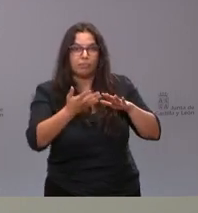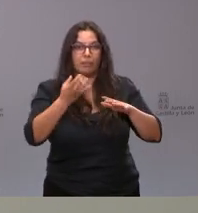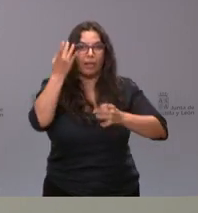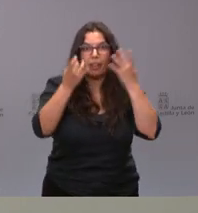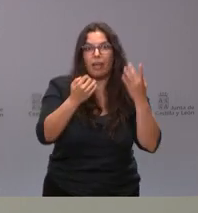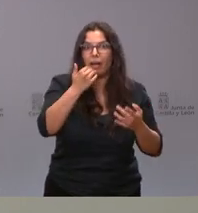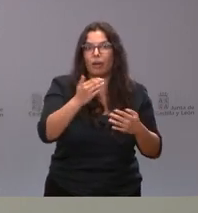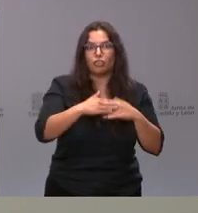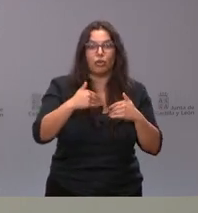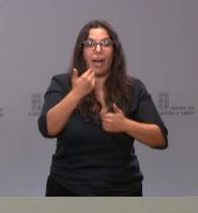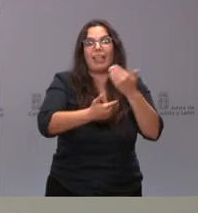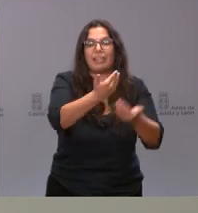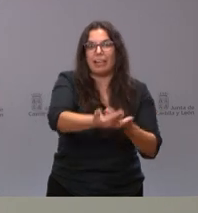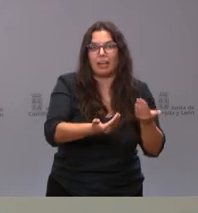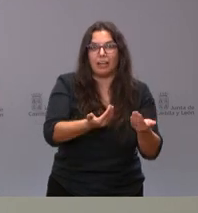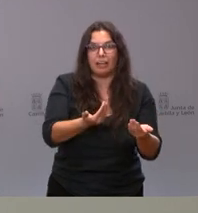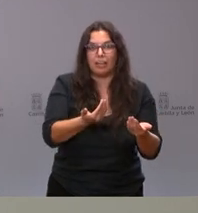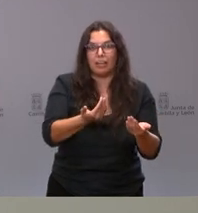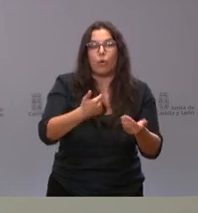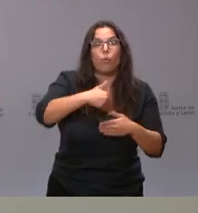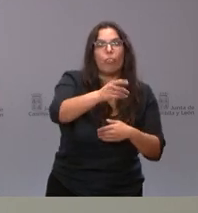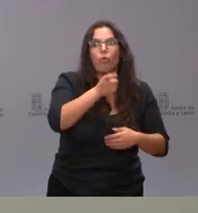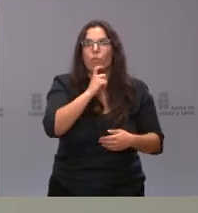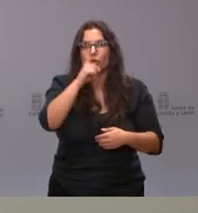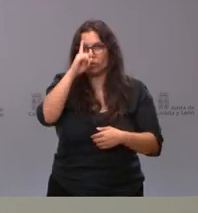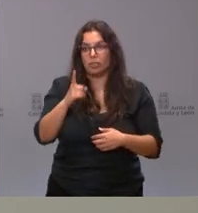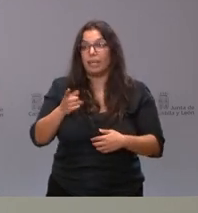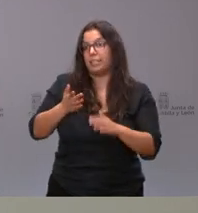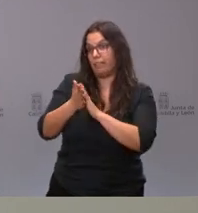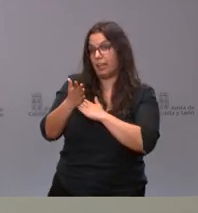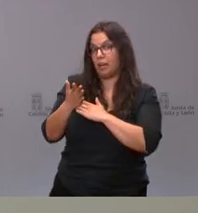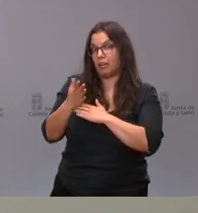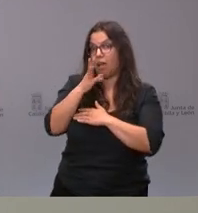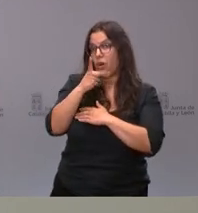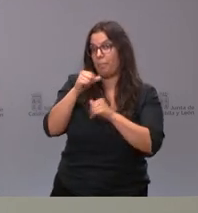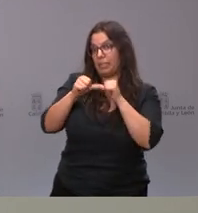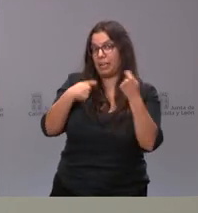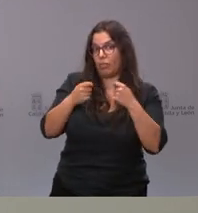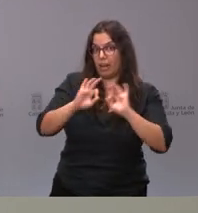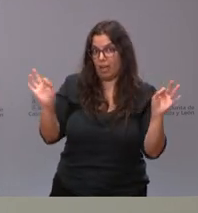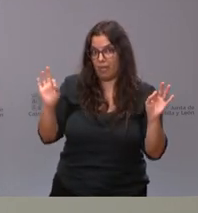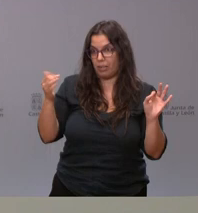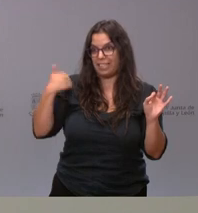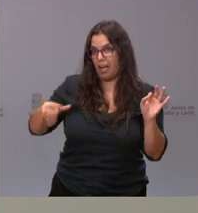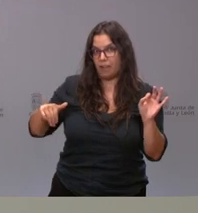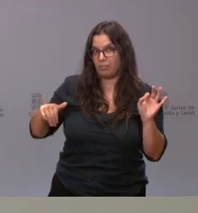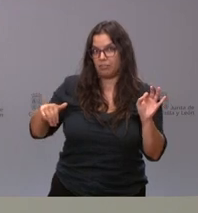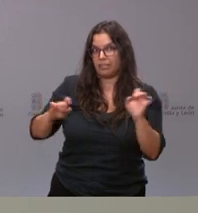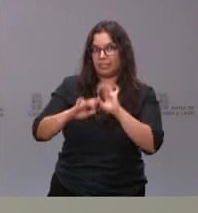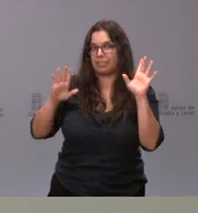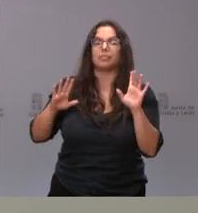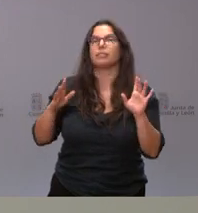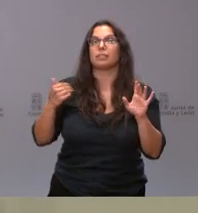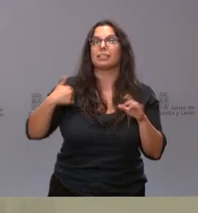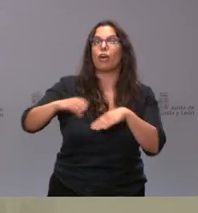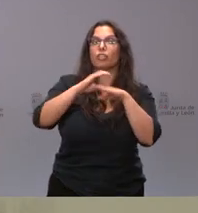tanto, no vamos a adelantarnos a los acontecimientos ni el cuándo ni el cómo. Entonces, no hay diálogo. No hay diálogo. O sea, si la Consejería de Empleo ya